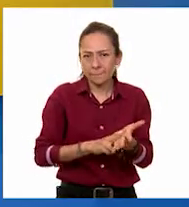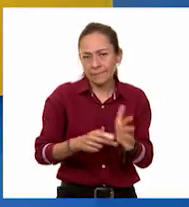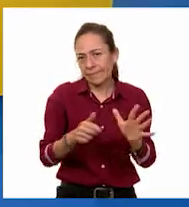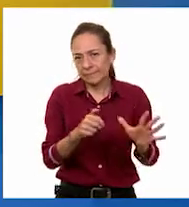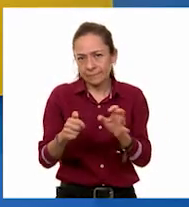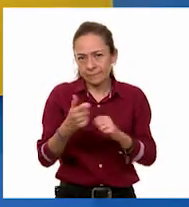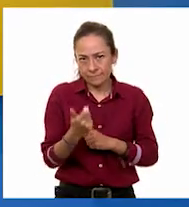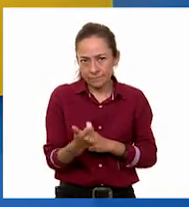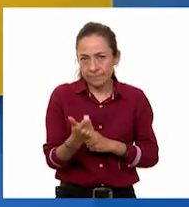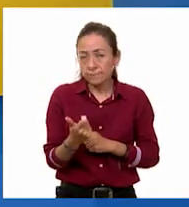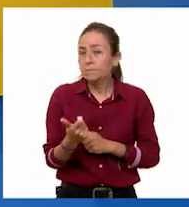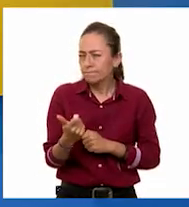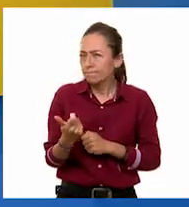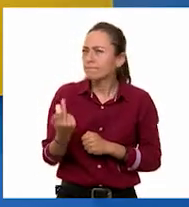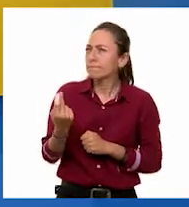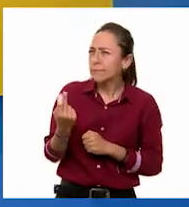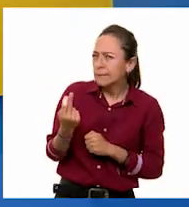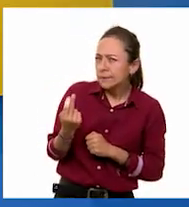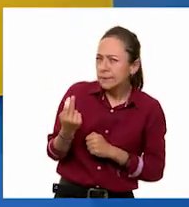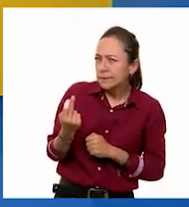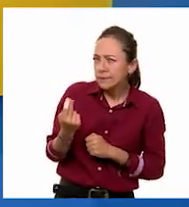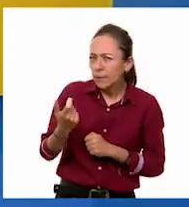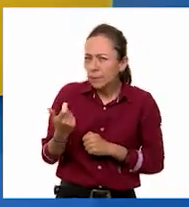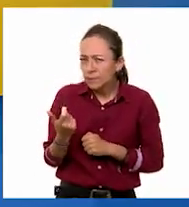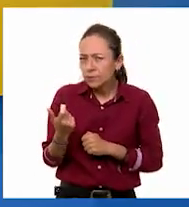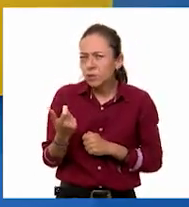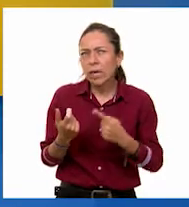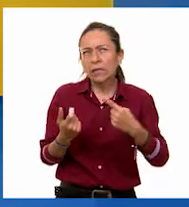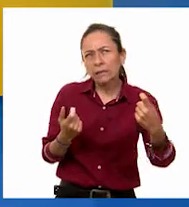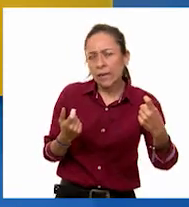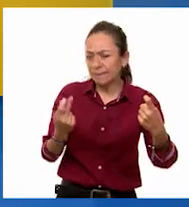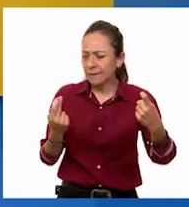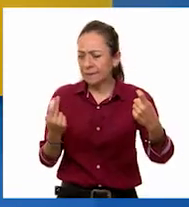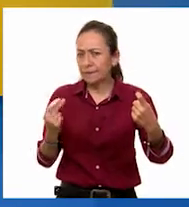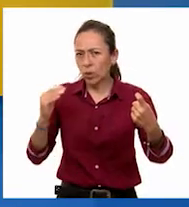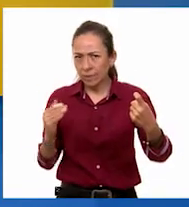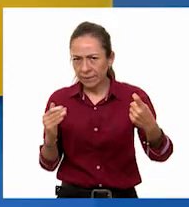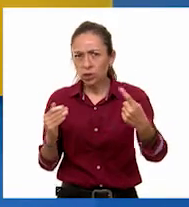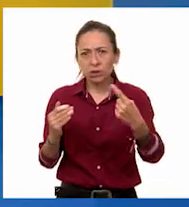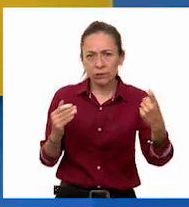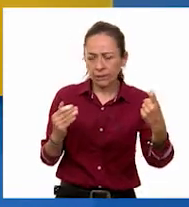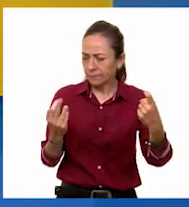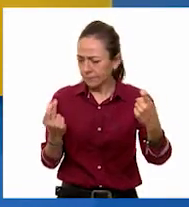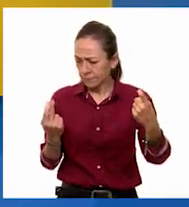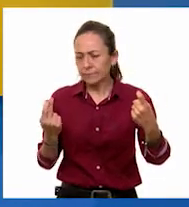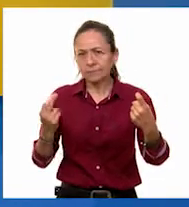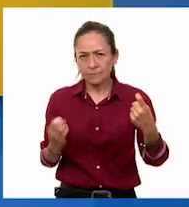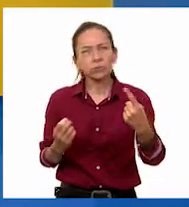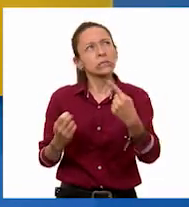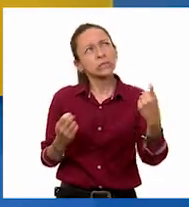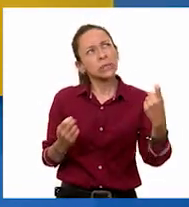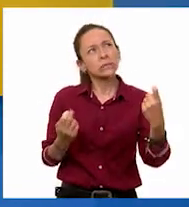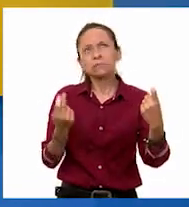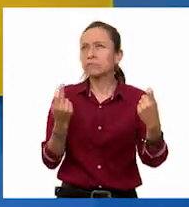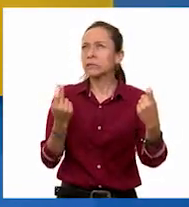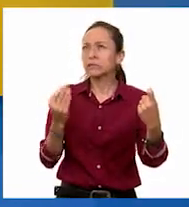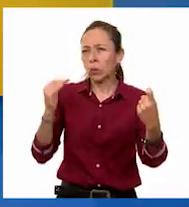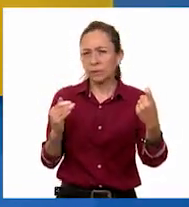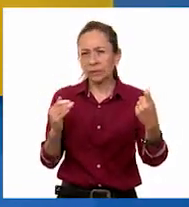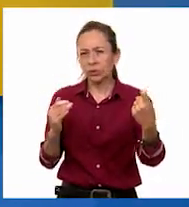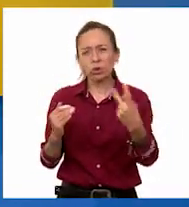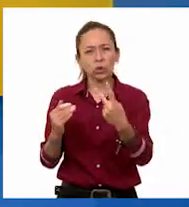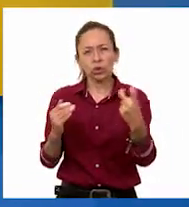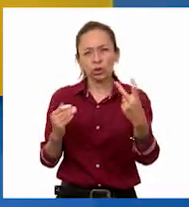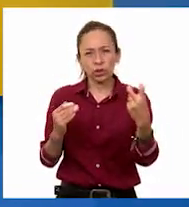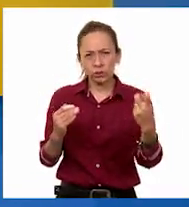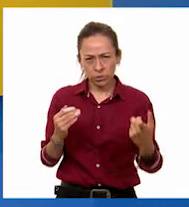descuento es de 25 pesos por cada 100 pesos de compra. De 100 pesos me descuentan 25, de 200